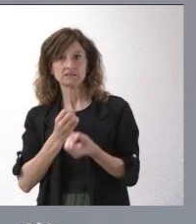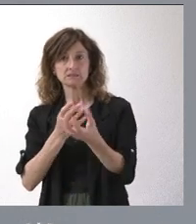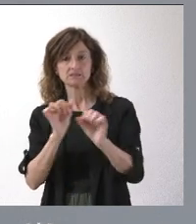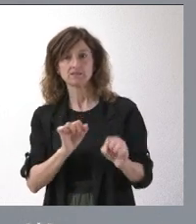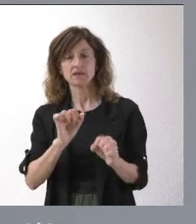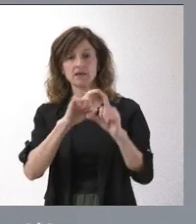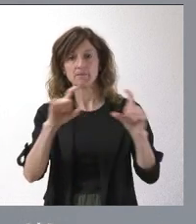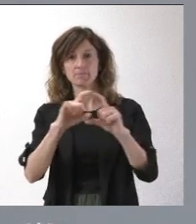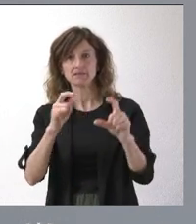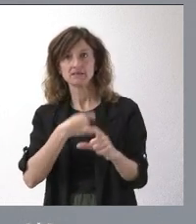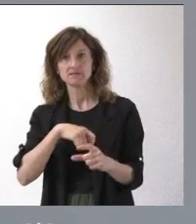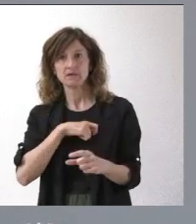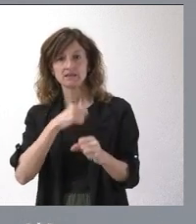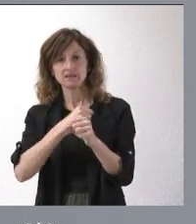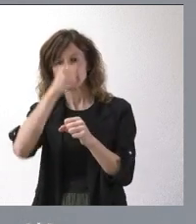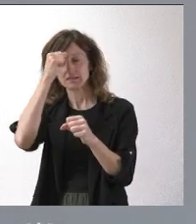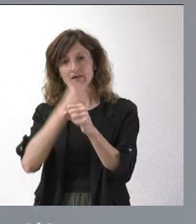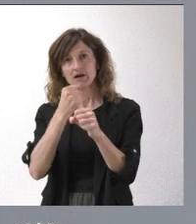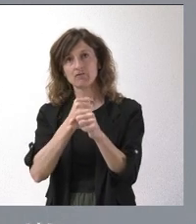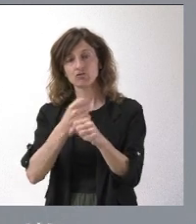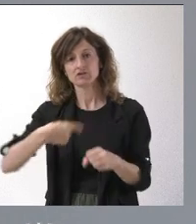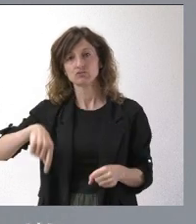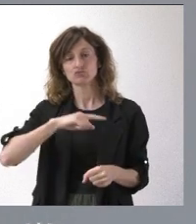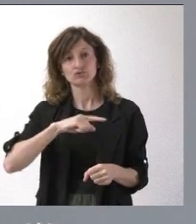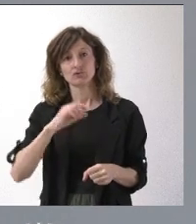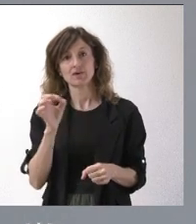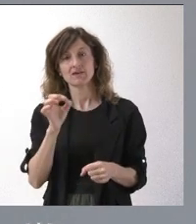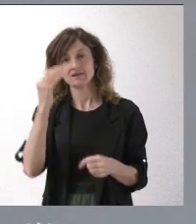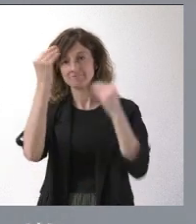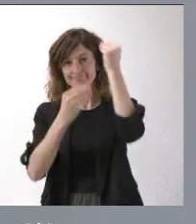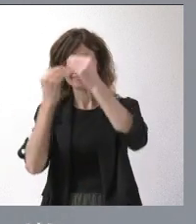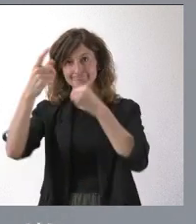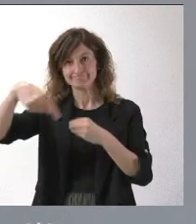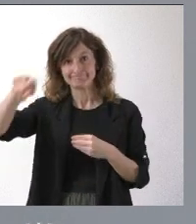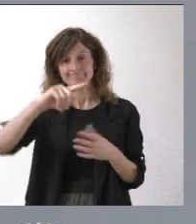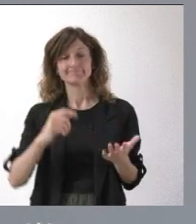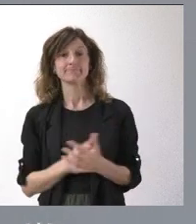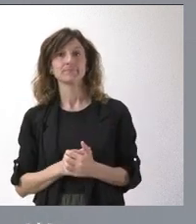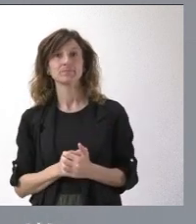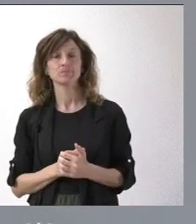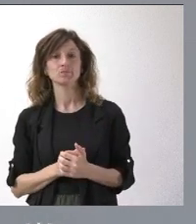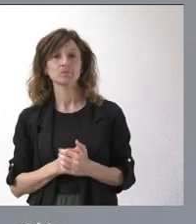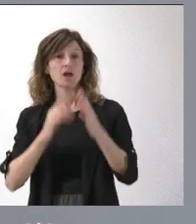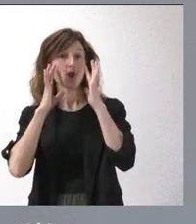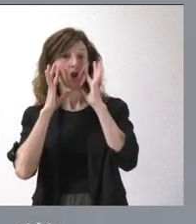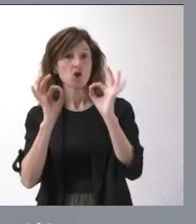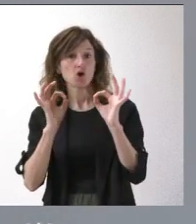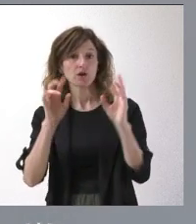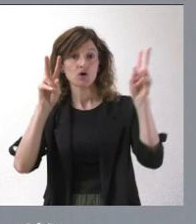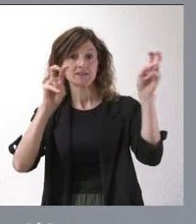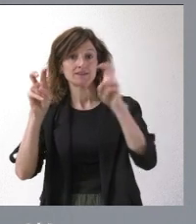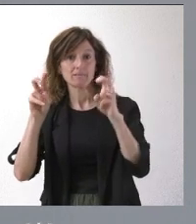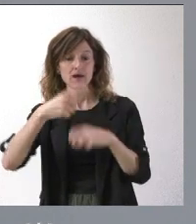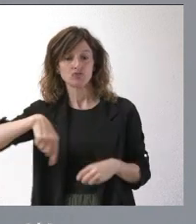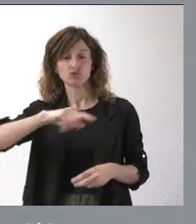empresas de España y a los trabajadores españoles, pues tendría que llevar a la reflexión, porque lógicamente es algo que tenemos que